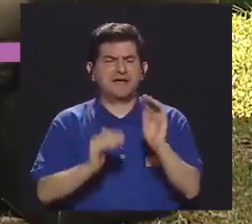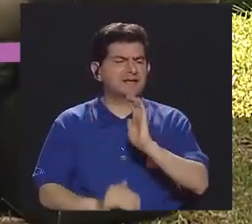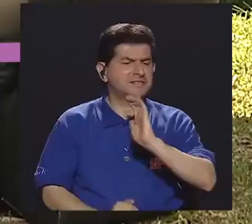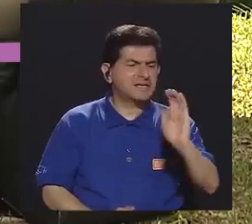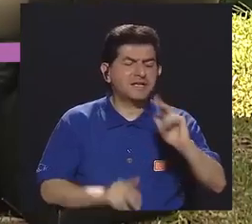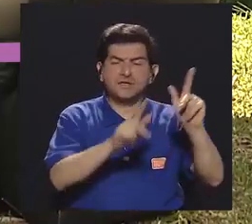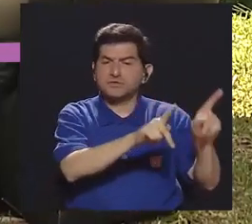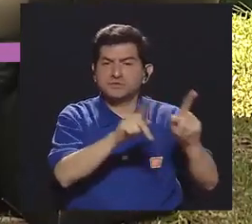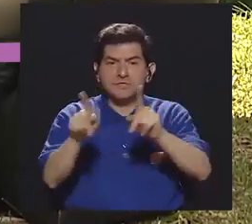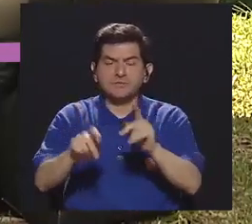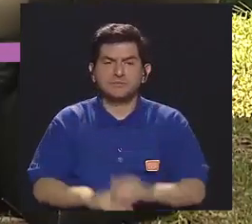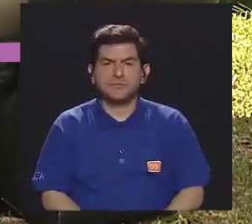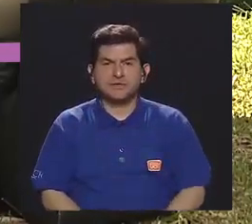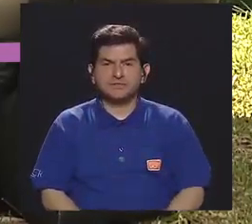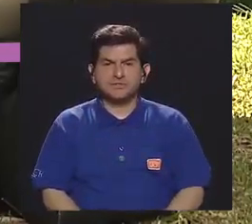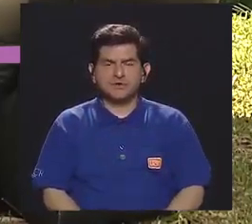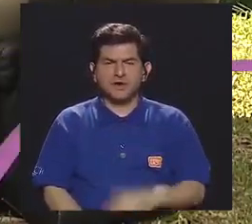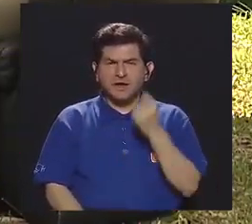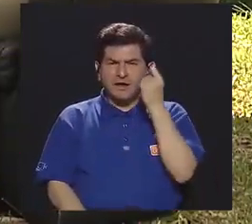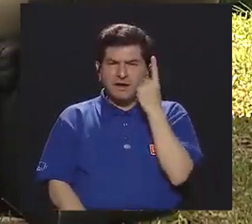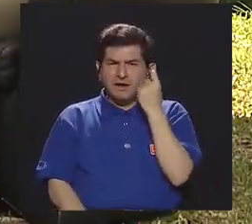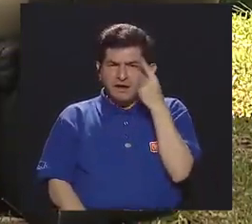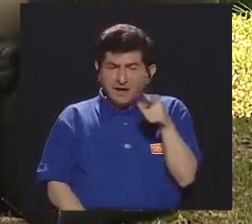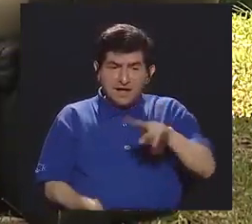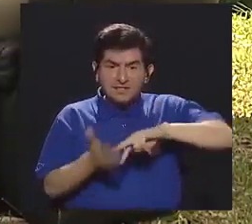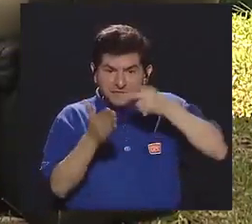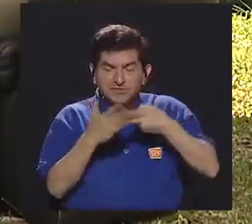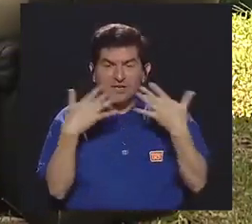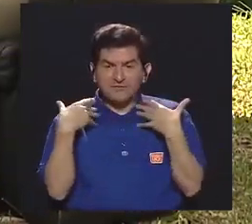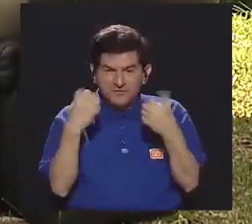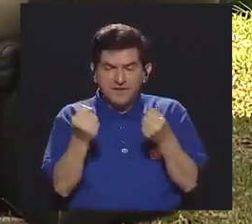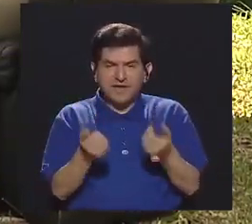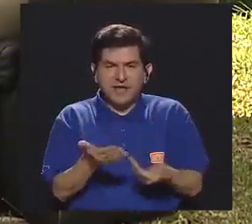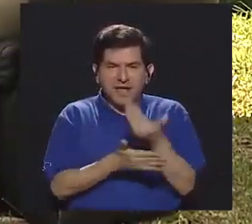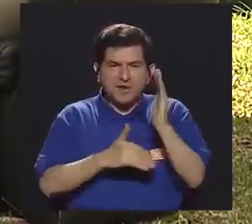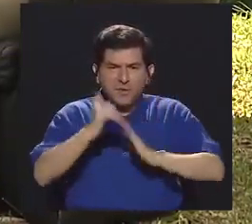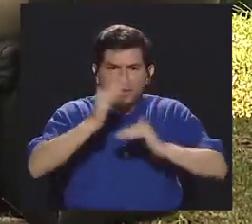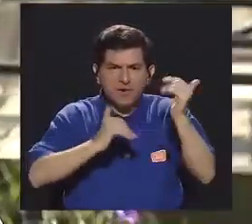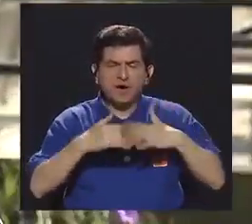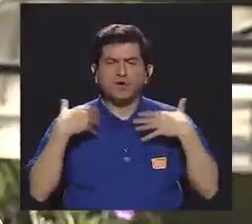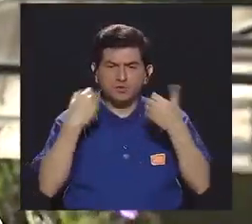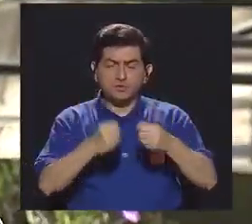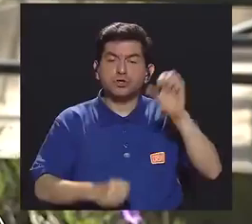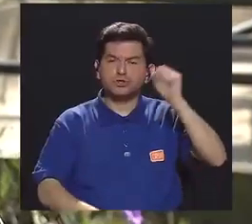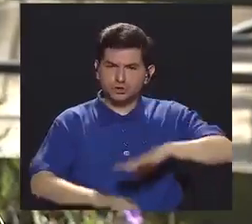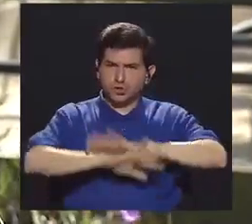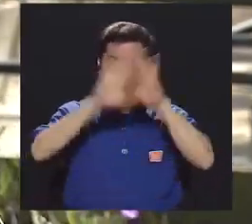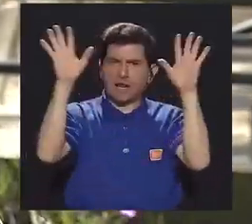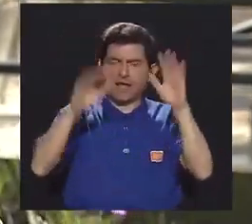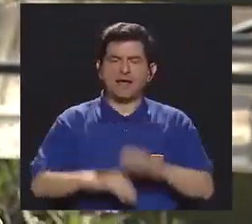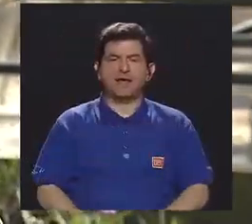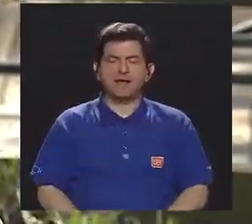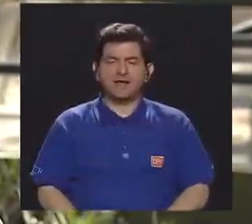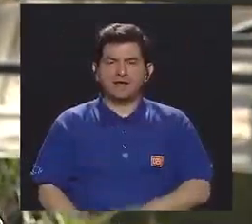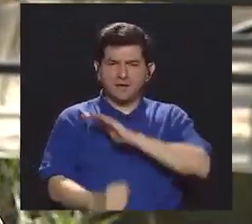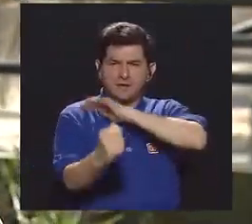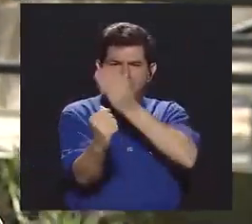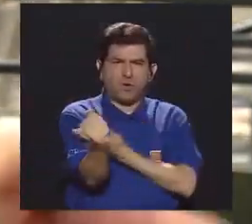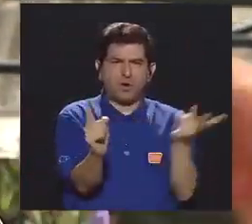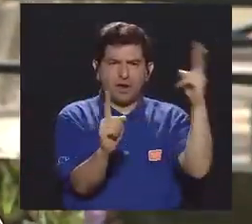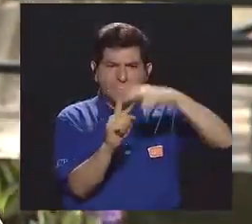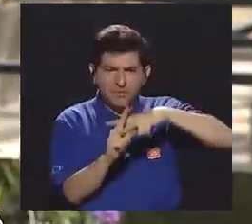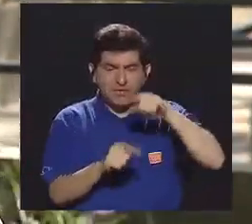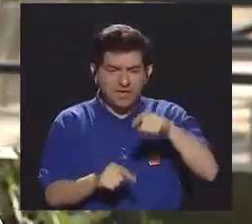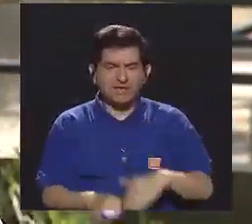hogar, esos niños, esas personas, iban entendiendo que esto es salud, que esto es la nueva construcción de la salud. Claro que sí, de hecho el factor de